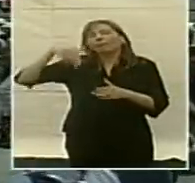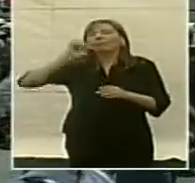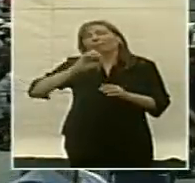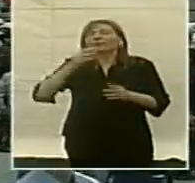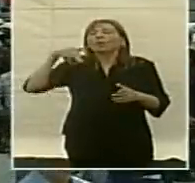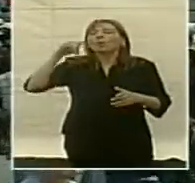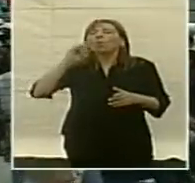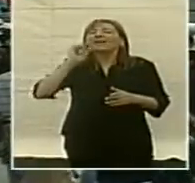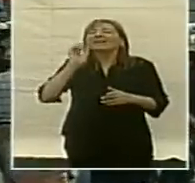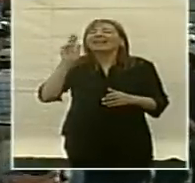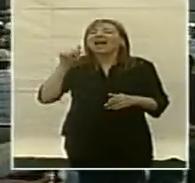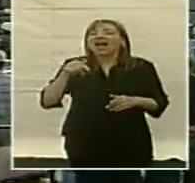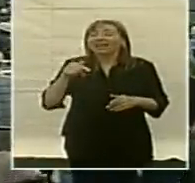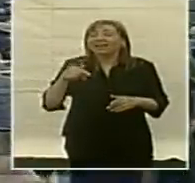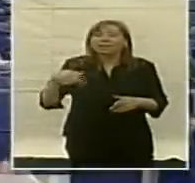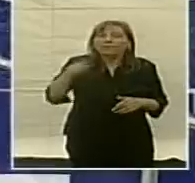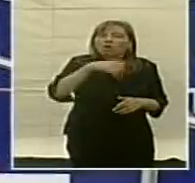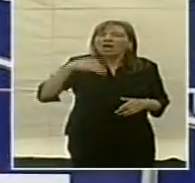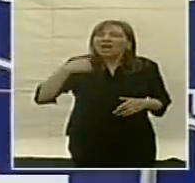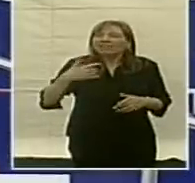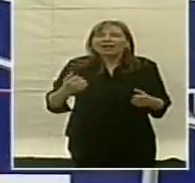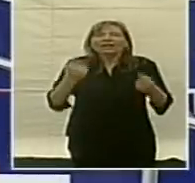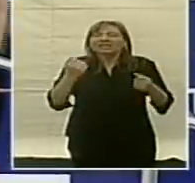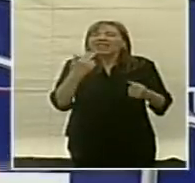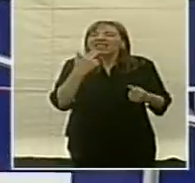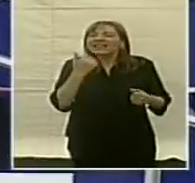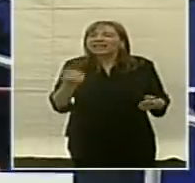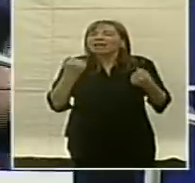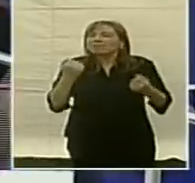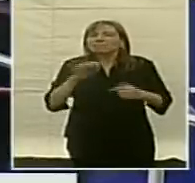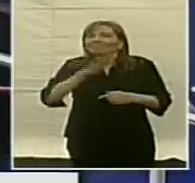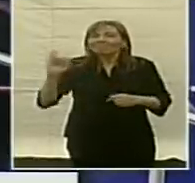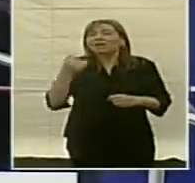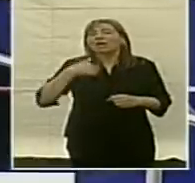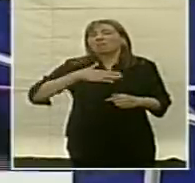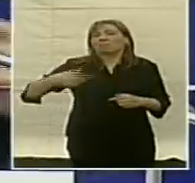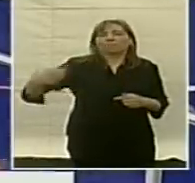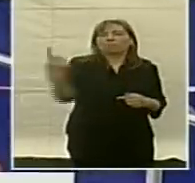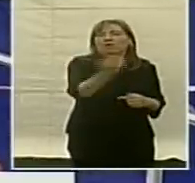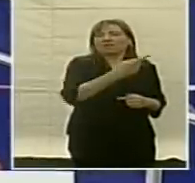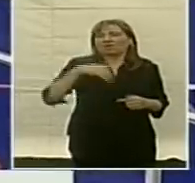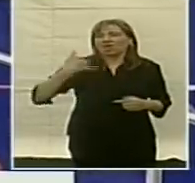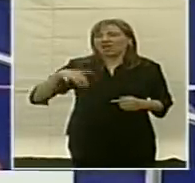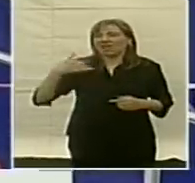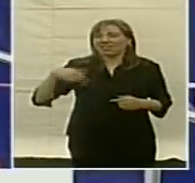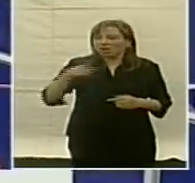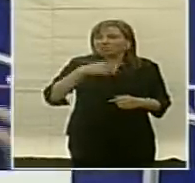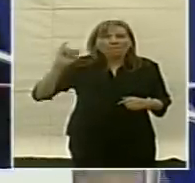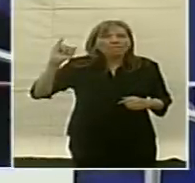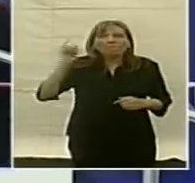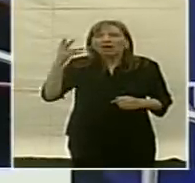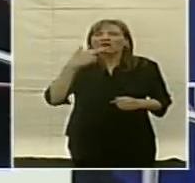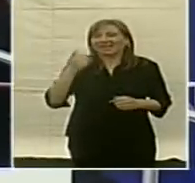cuenta con el mejor combustible que tenemos, el pueblo argentino y su fuerza, ese es el